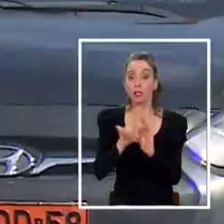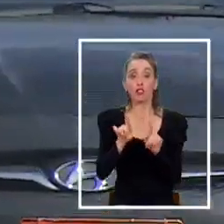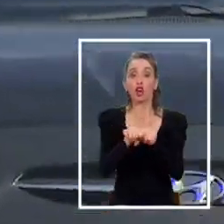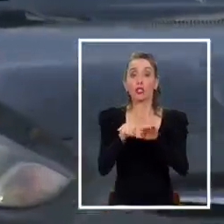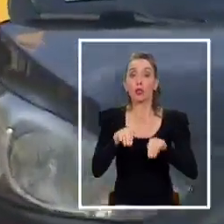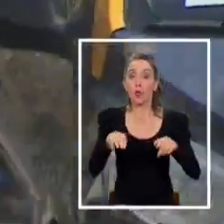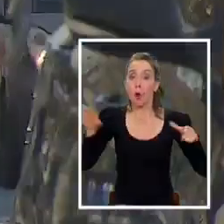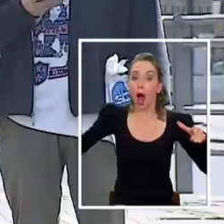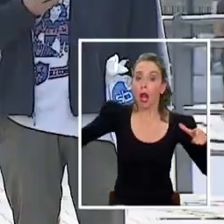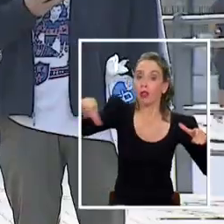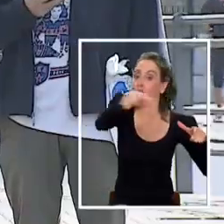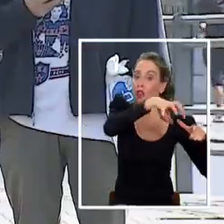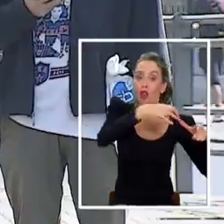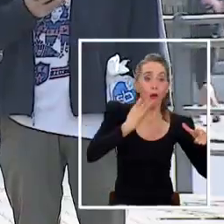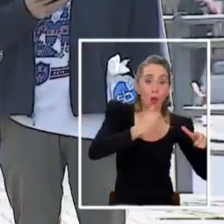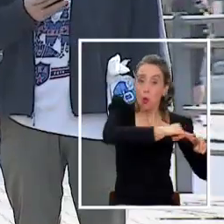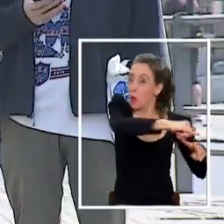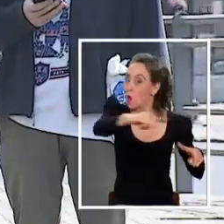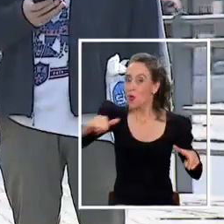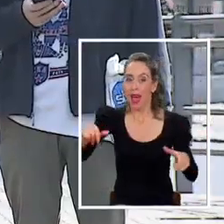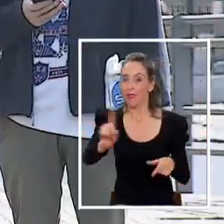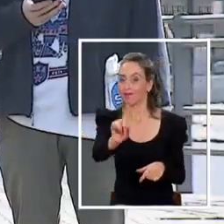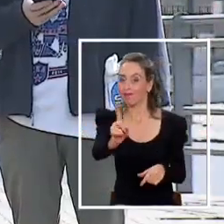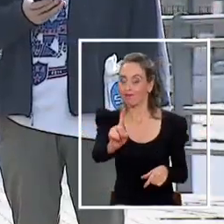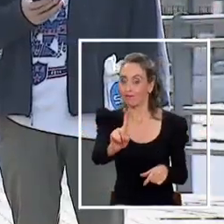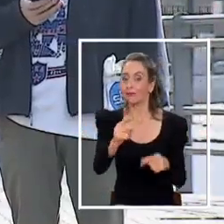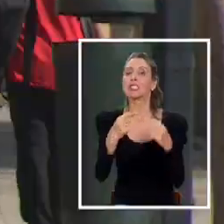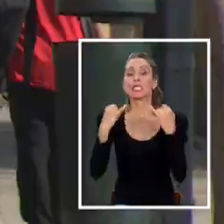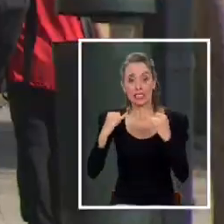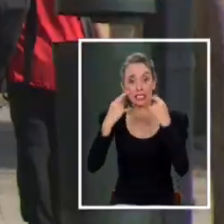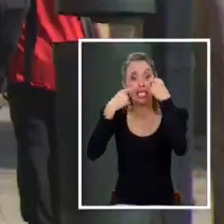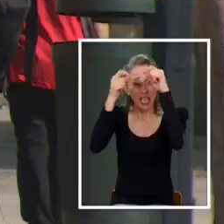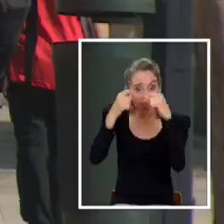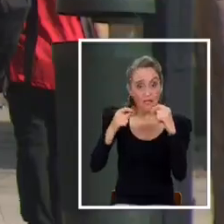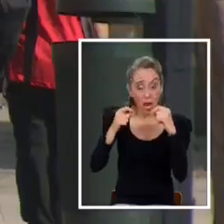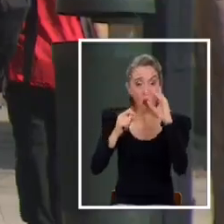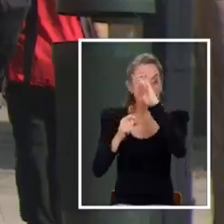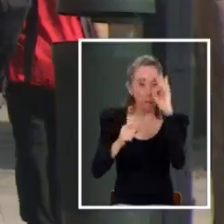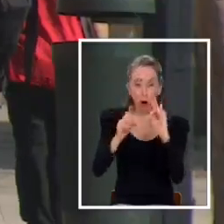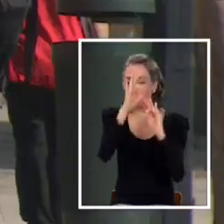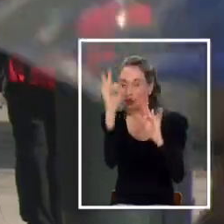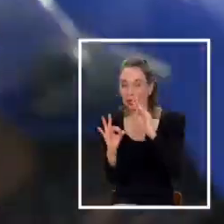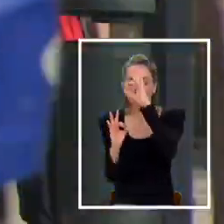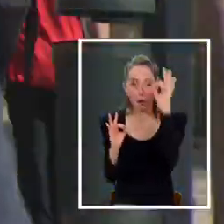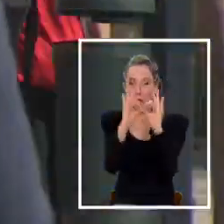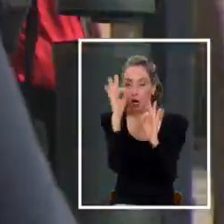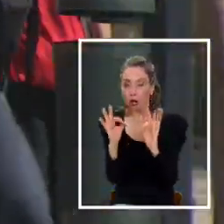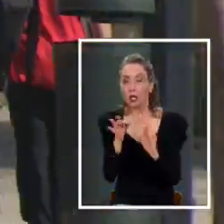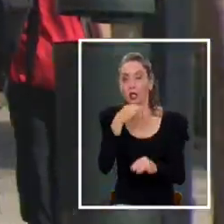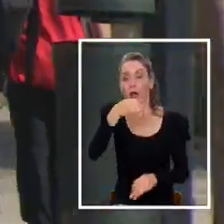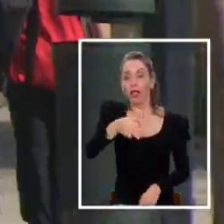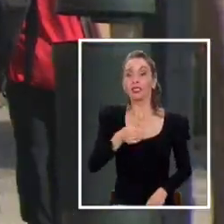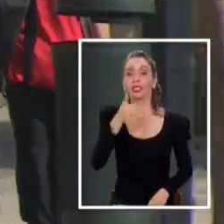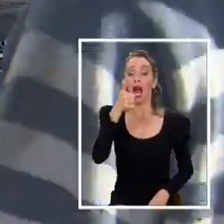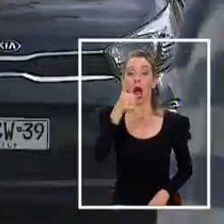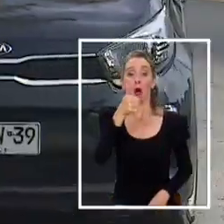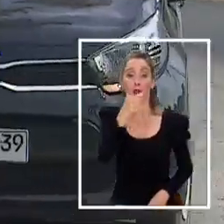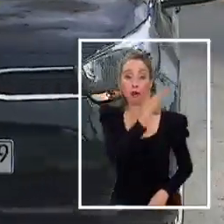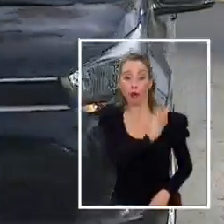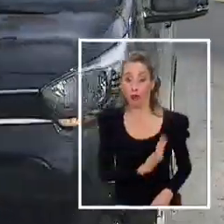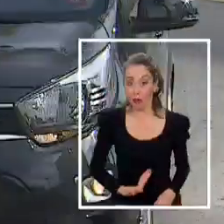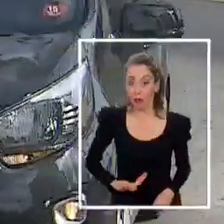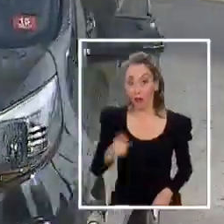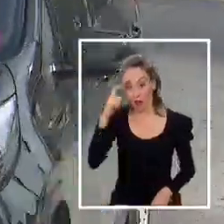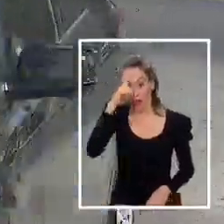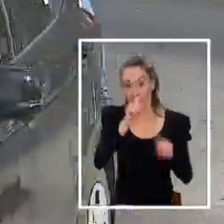efecto en todos los territorios y pese a que existe una evaluación constante de los índices, tal como lo plantea la autoridad, difícilmente